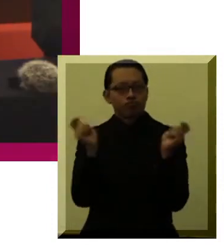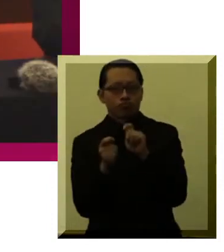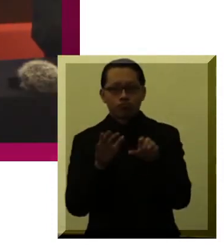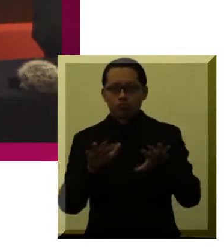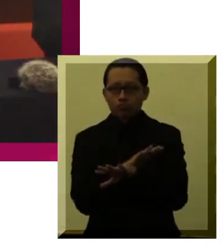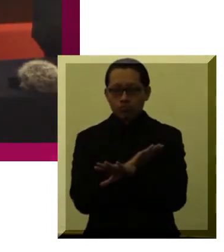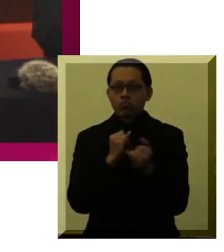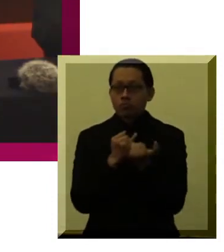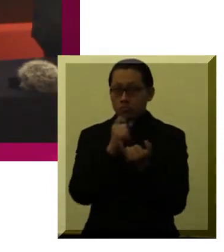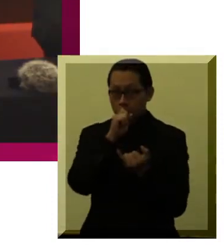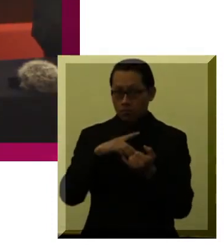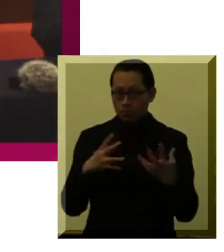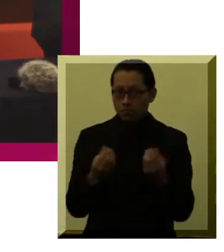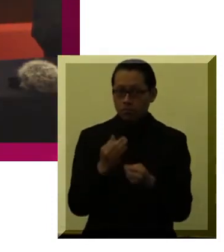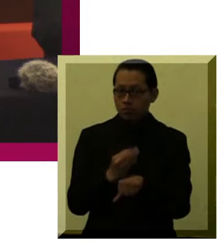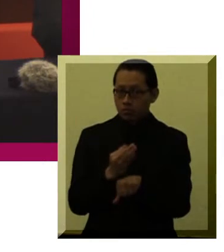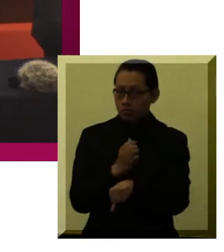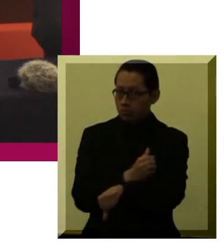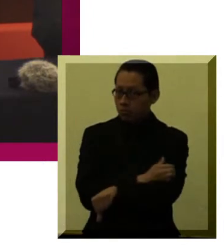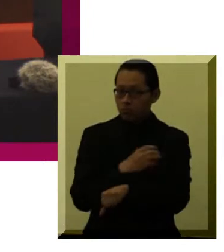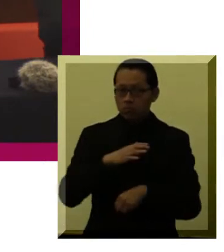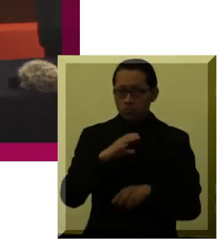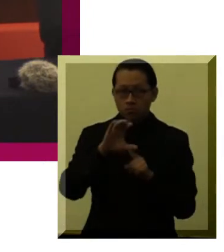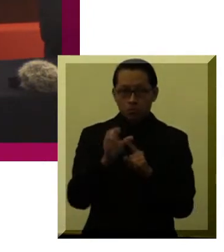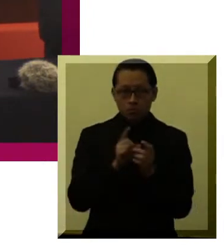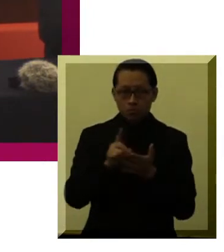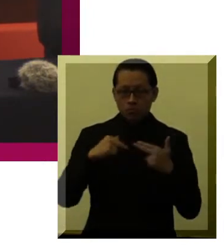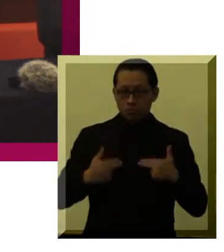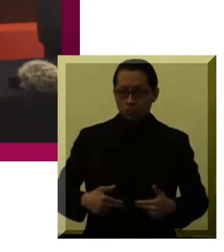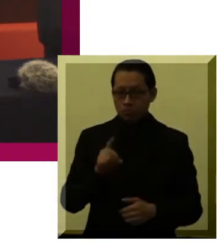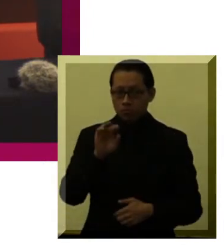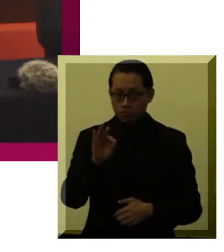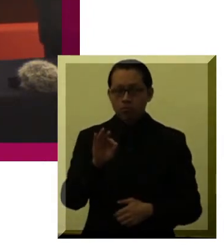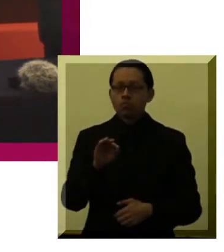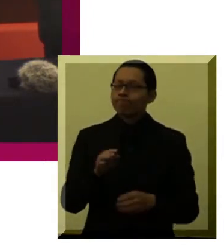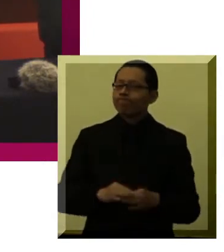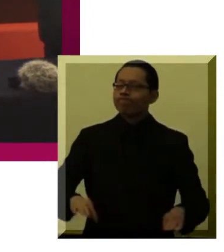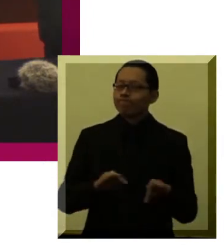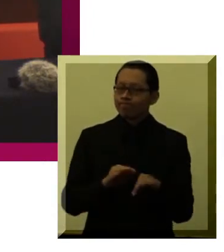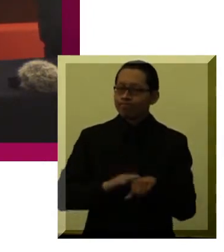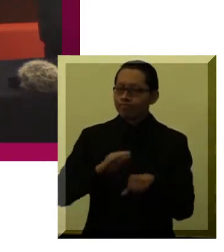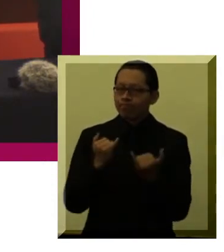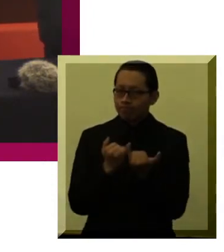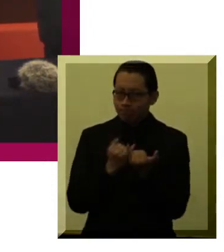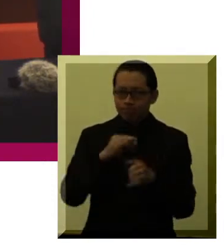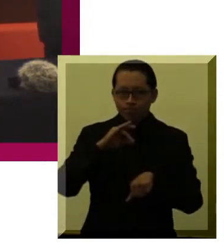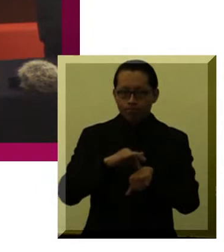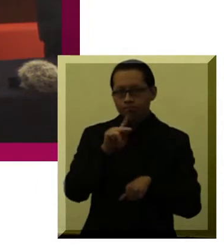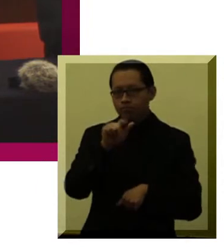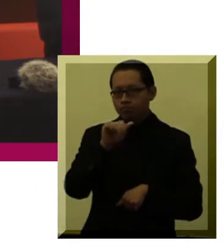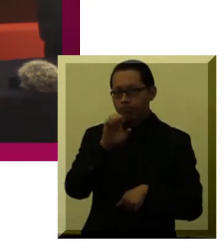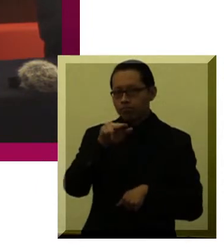agradecer a nuestras contrapartes en este seminario, a la Comisión de Derechos Humanos del Distrito Federal, especialmente que el doctor Clávez esté con nosotros, muchas